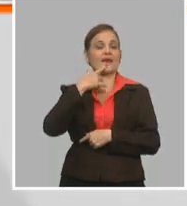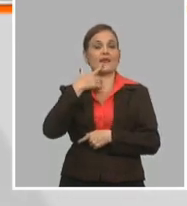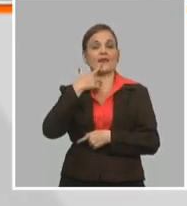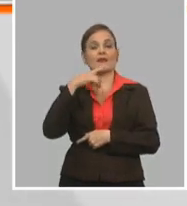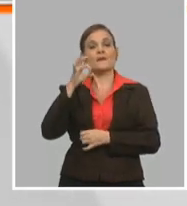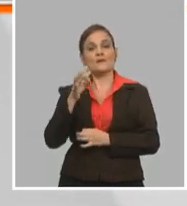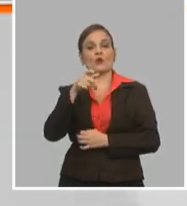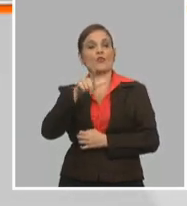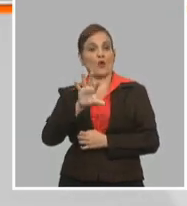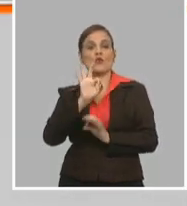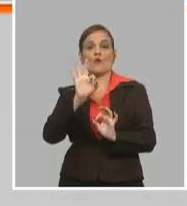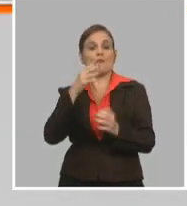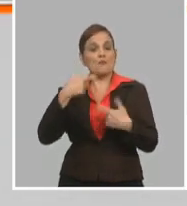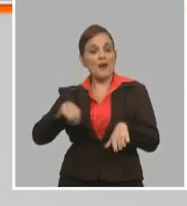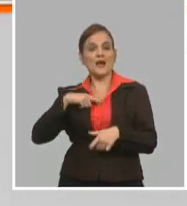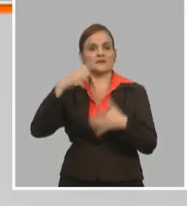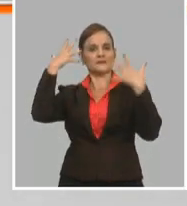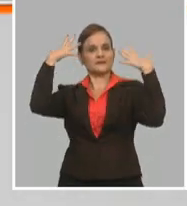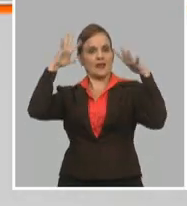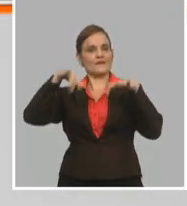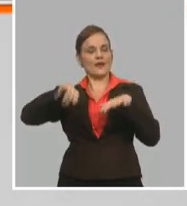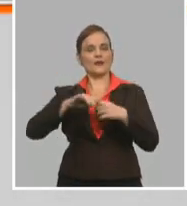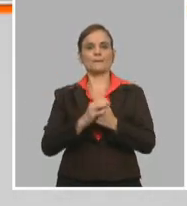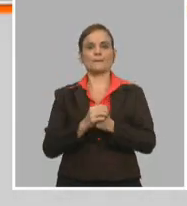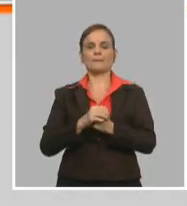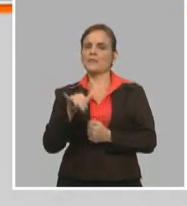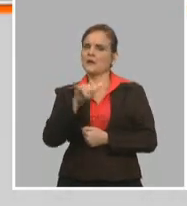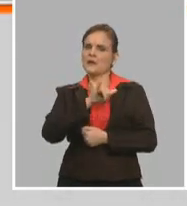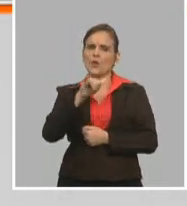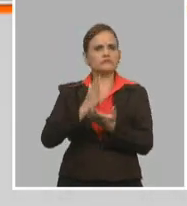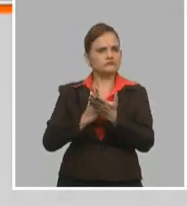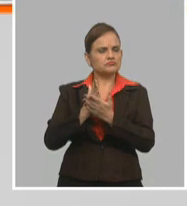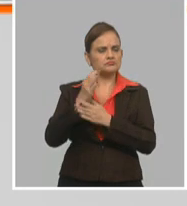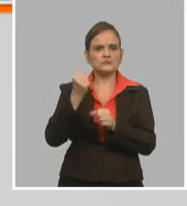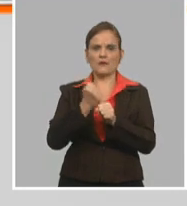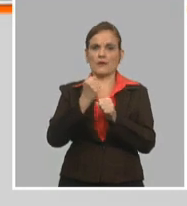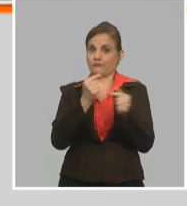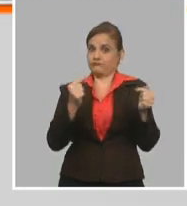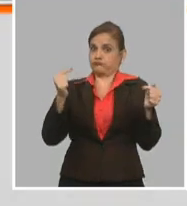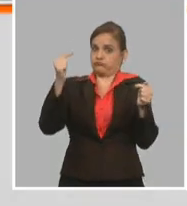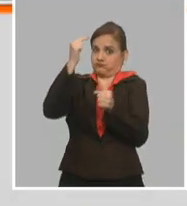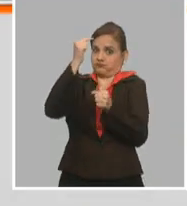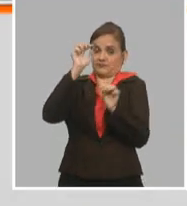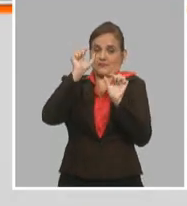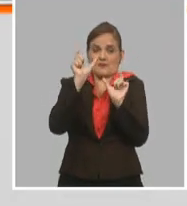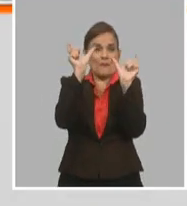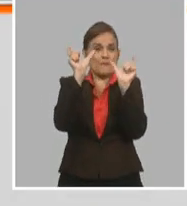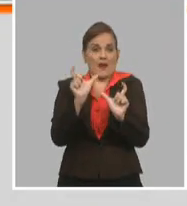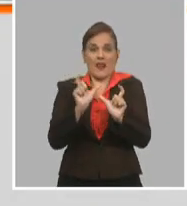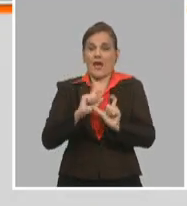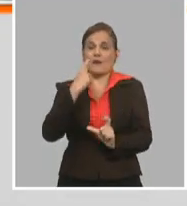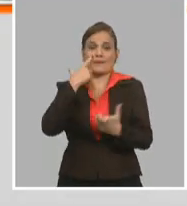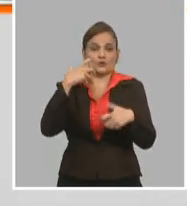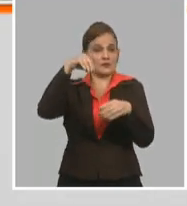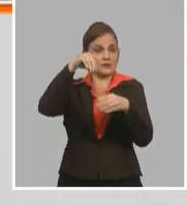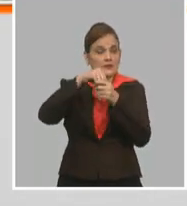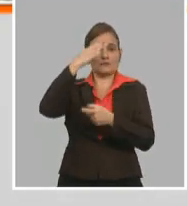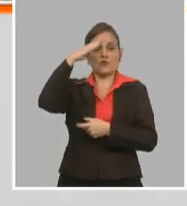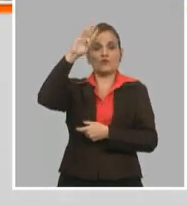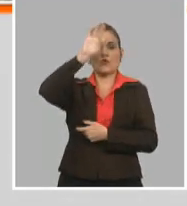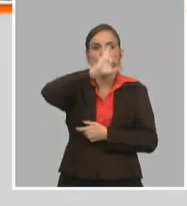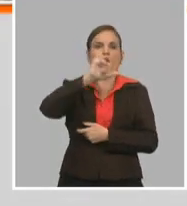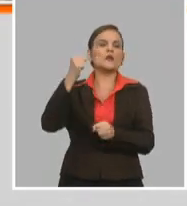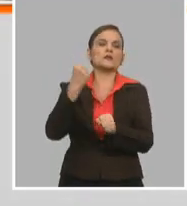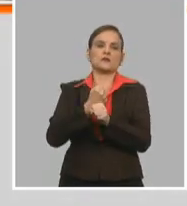seguir produciendo, que es sin duda la palabra de orden hoy en el país. Enfrentamos la pandemia con éxito y tenemos que enfrentar con